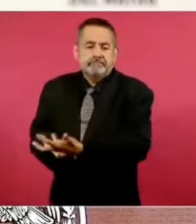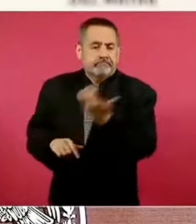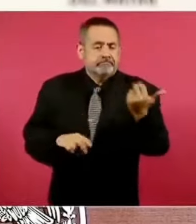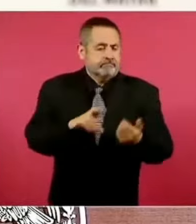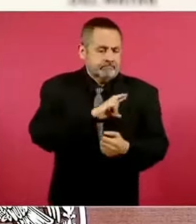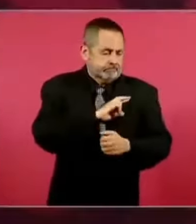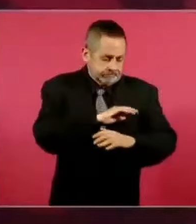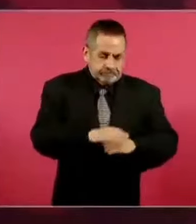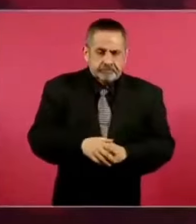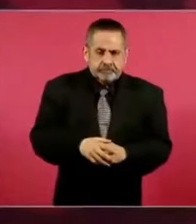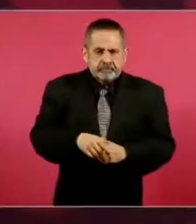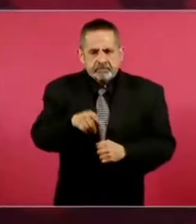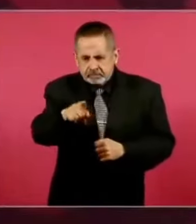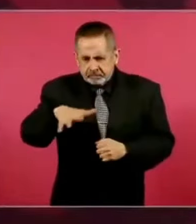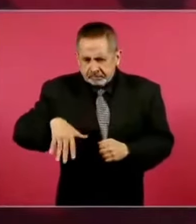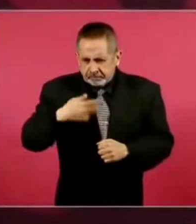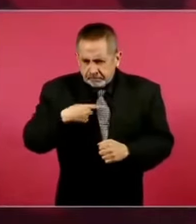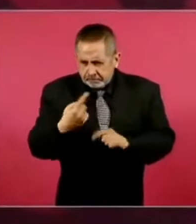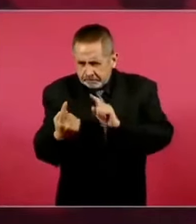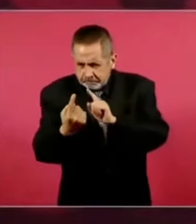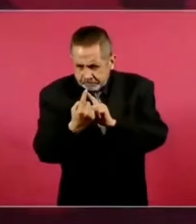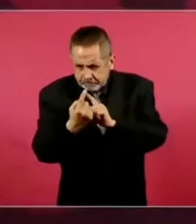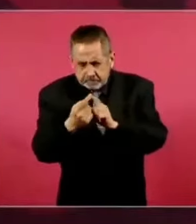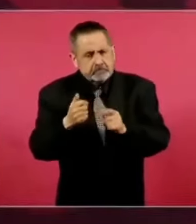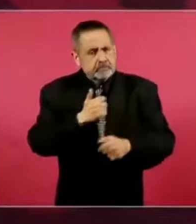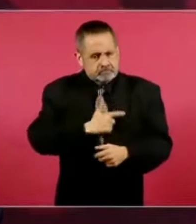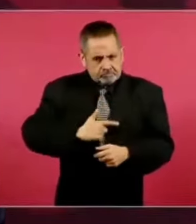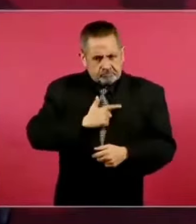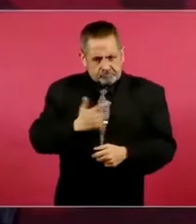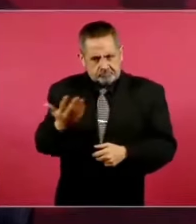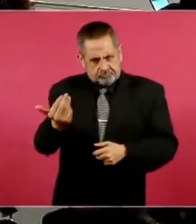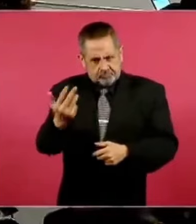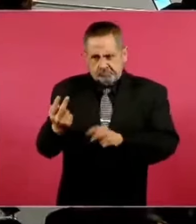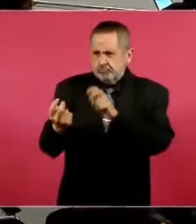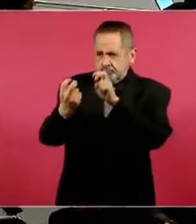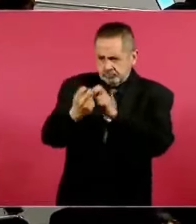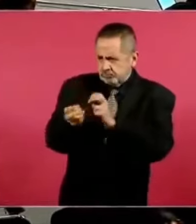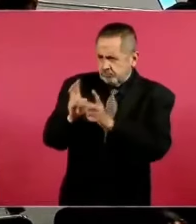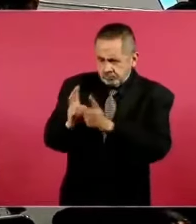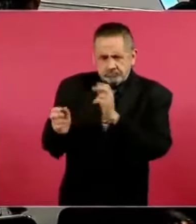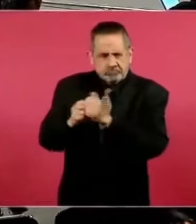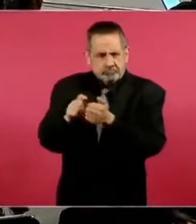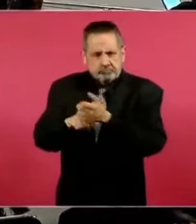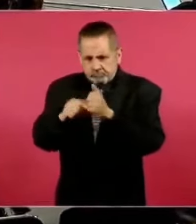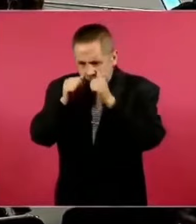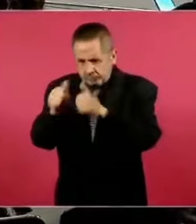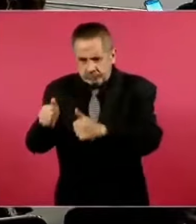atendemos con mucho gusto para conocer su caso. Gracias.